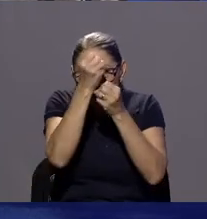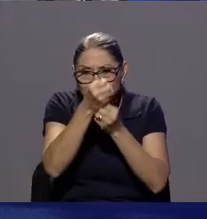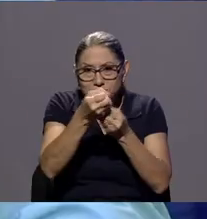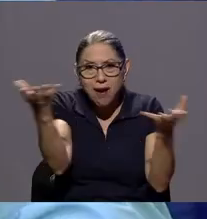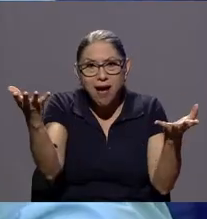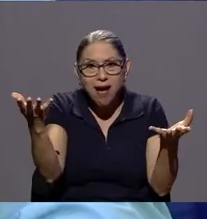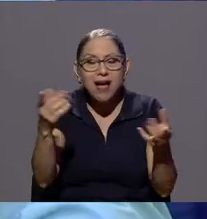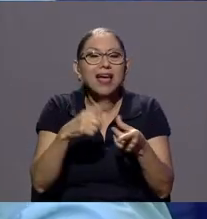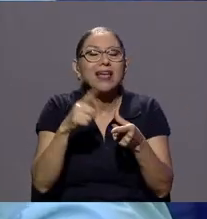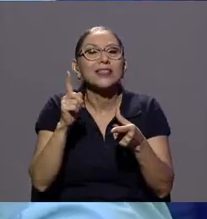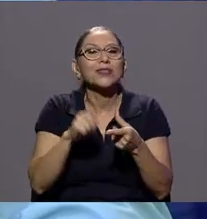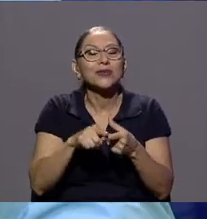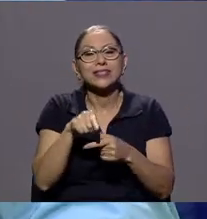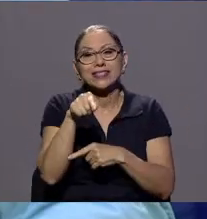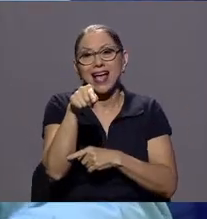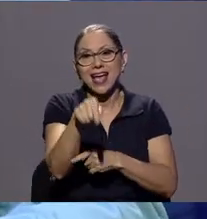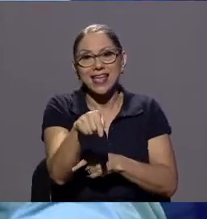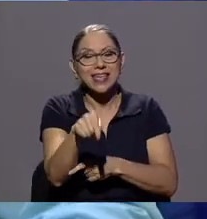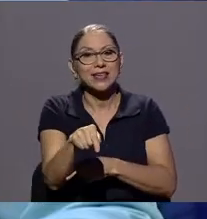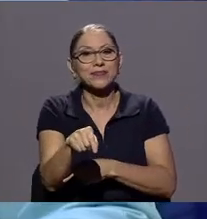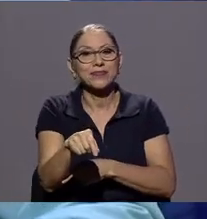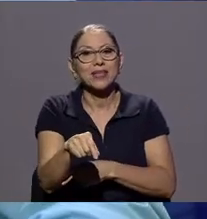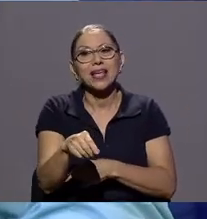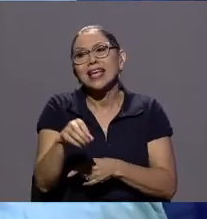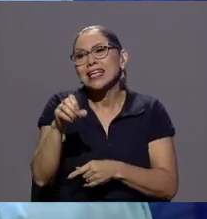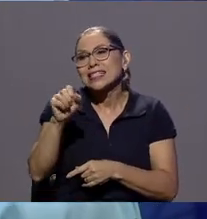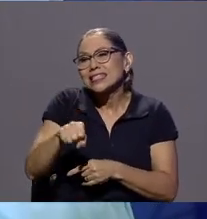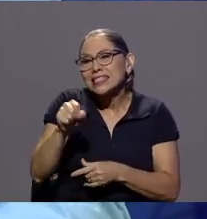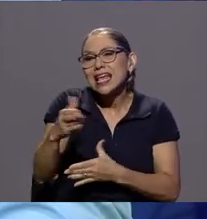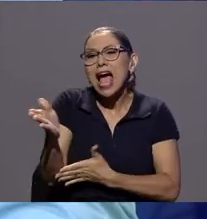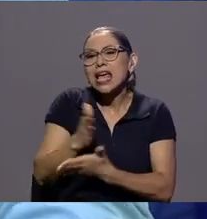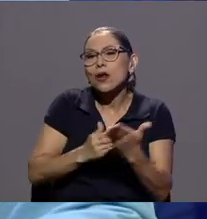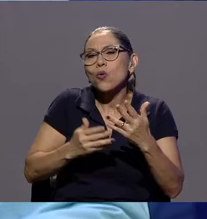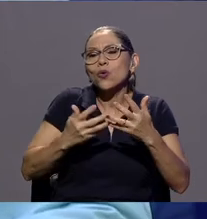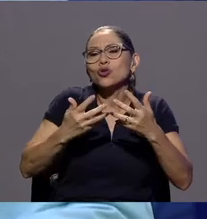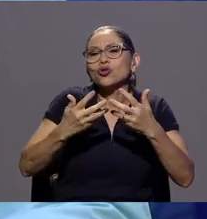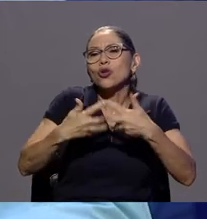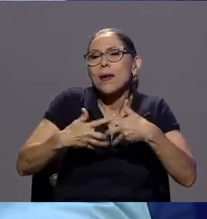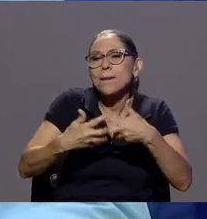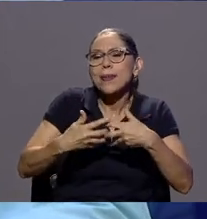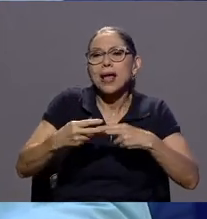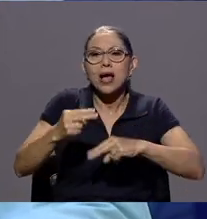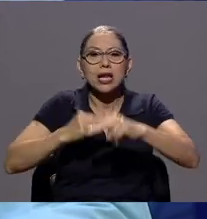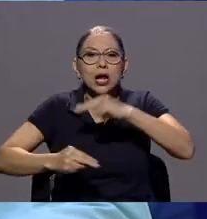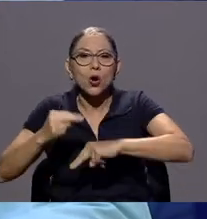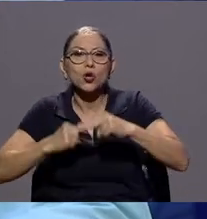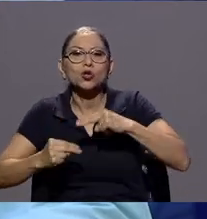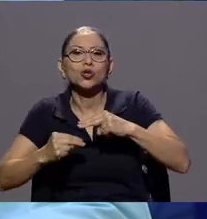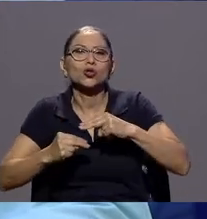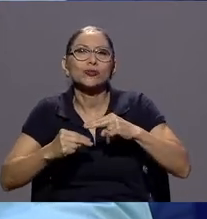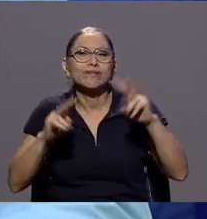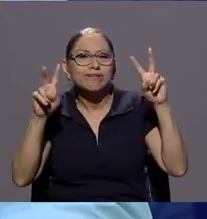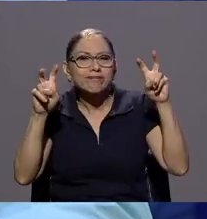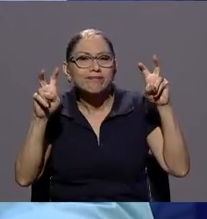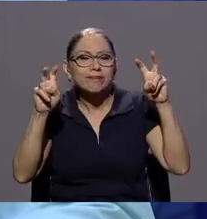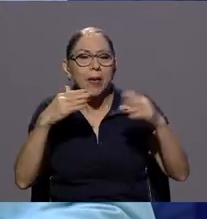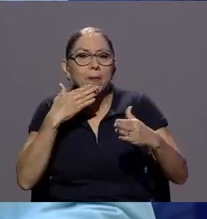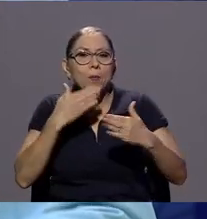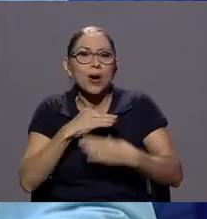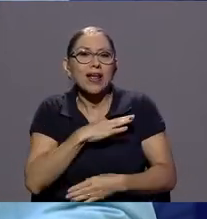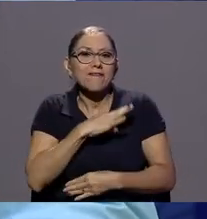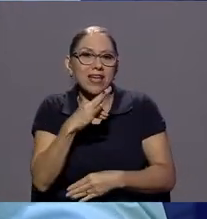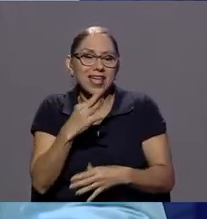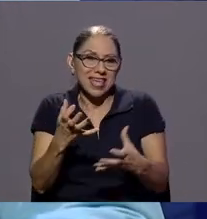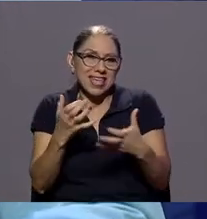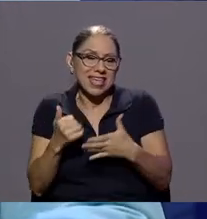mercado que actúan digamos lo que de buena fe y de verdad quieren ayudar al consumidor a modificar conductas el problema